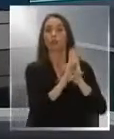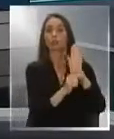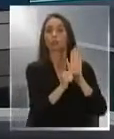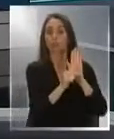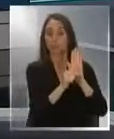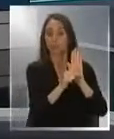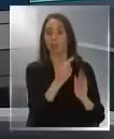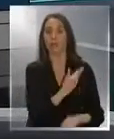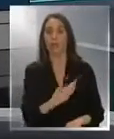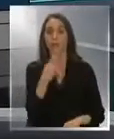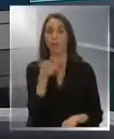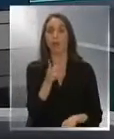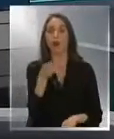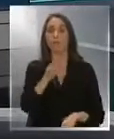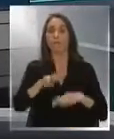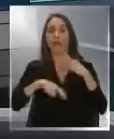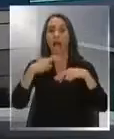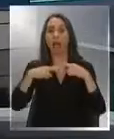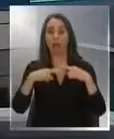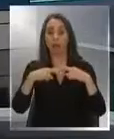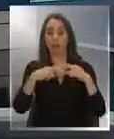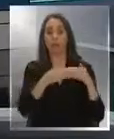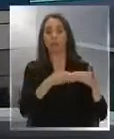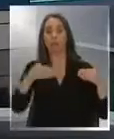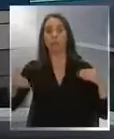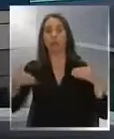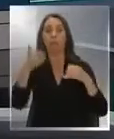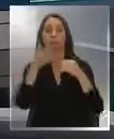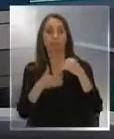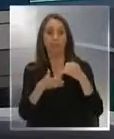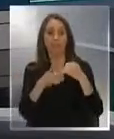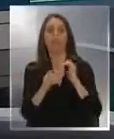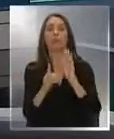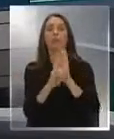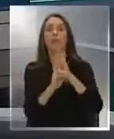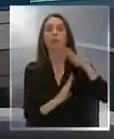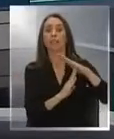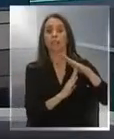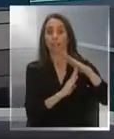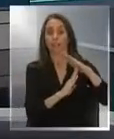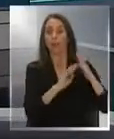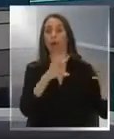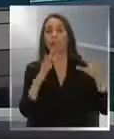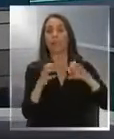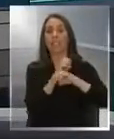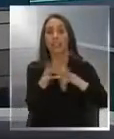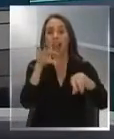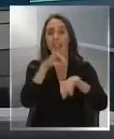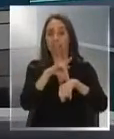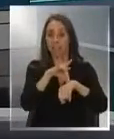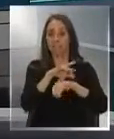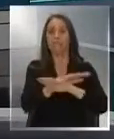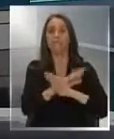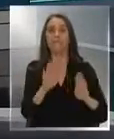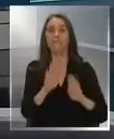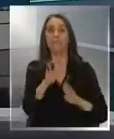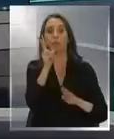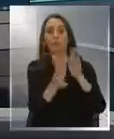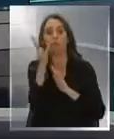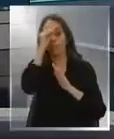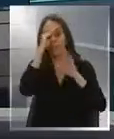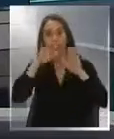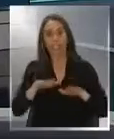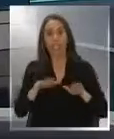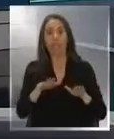anunció la no renovación del estado de catástrofe, que entre otras cosas implica el fin del toque de queda. Sí, de hecho las autoridades sanitarias